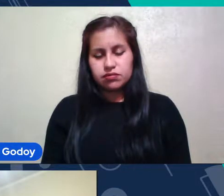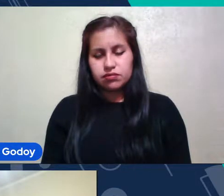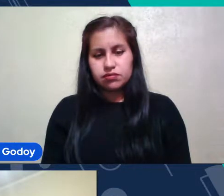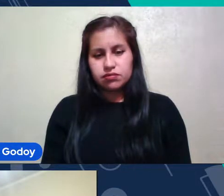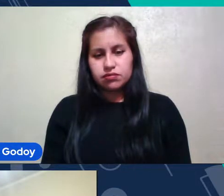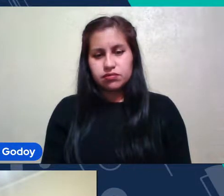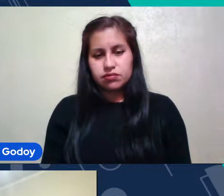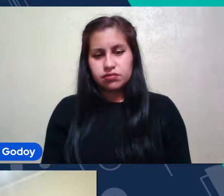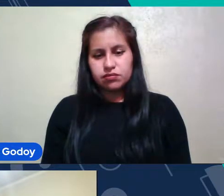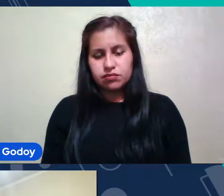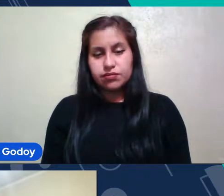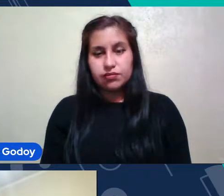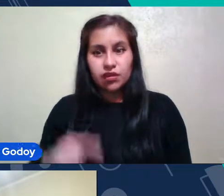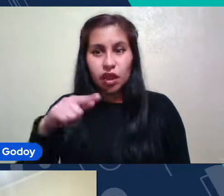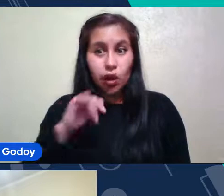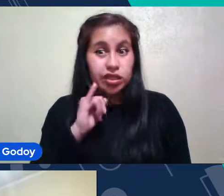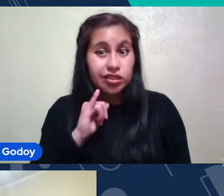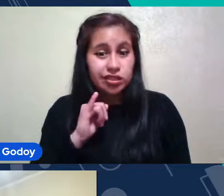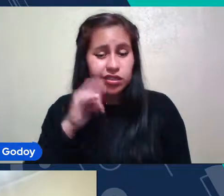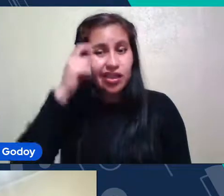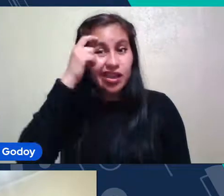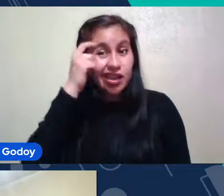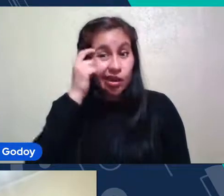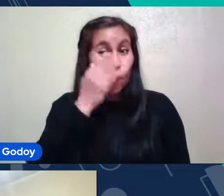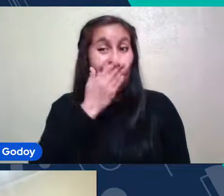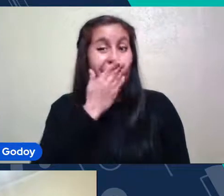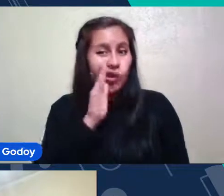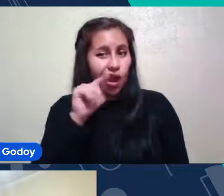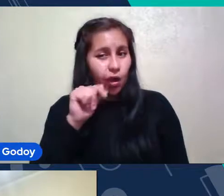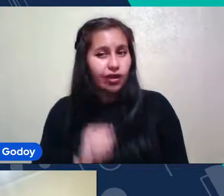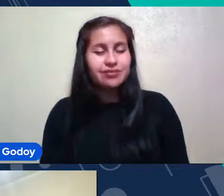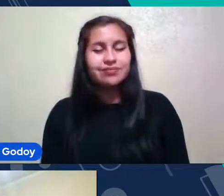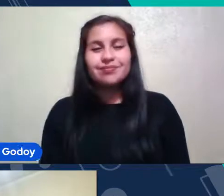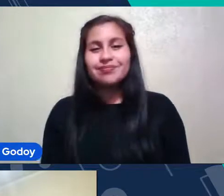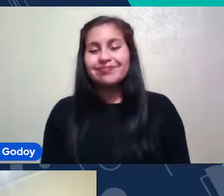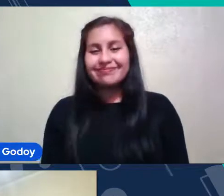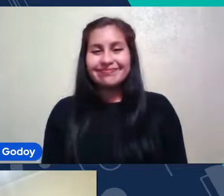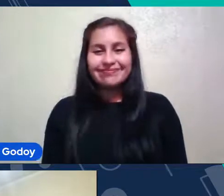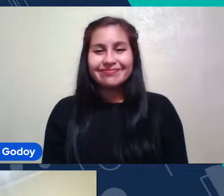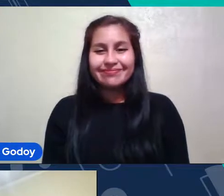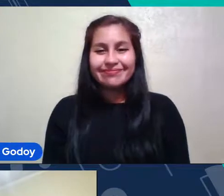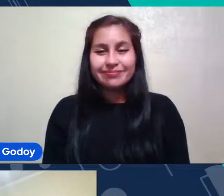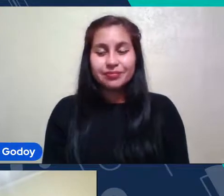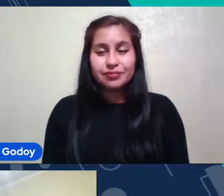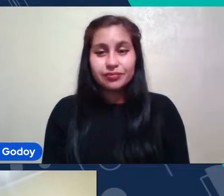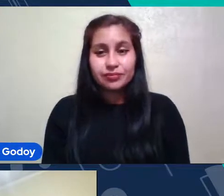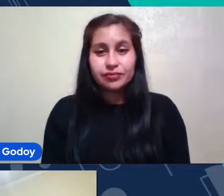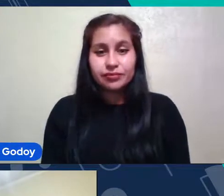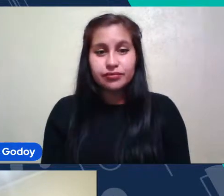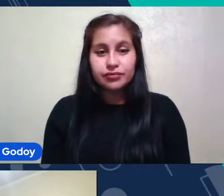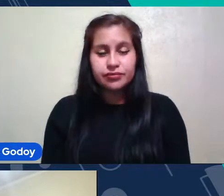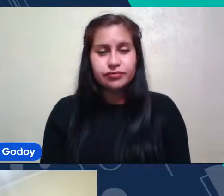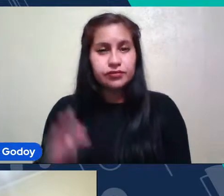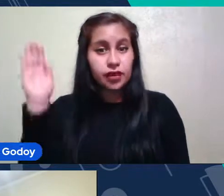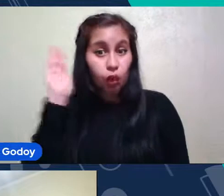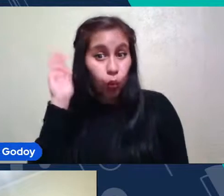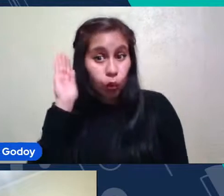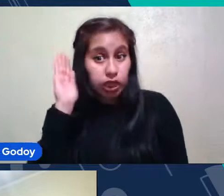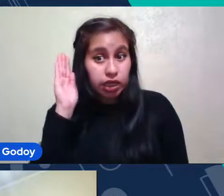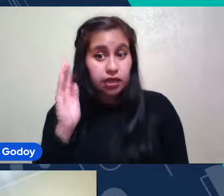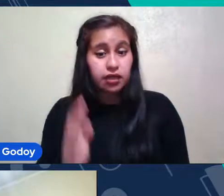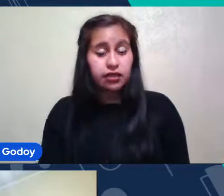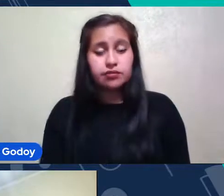¿Ahí sí? Creo que Mejora un poco Sí Sí Sí ¿Me escuchaste? O